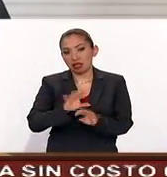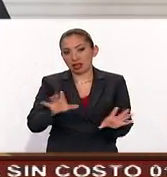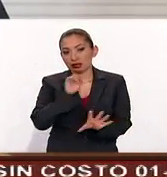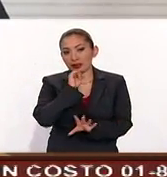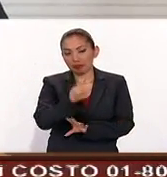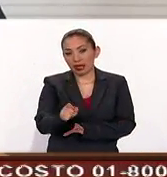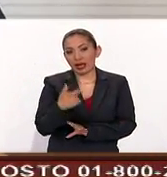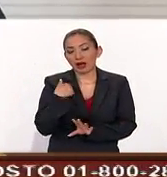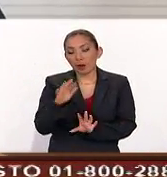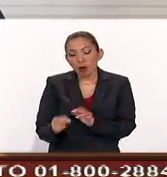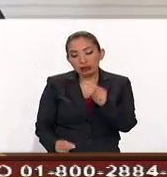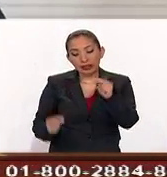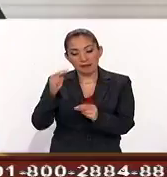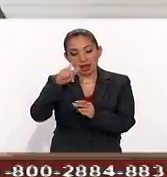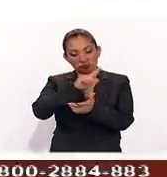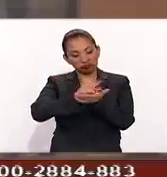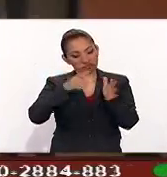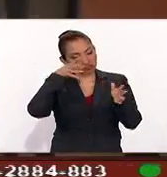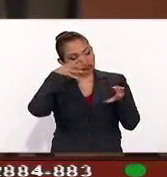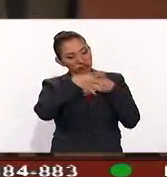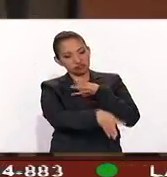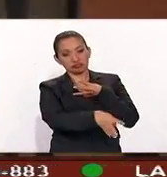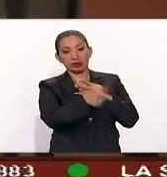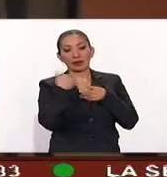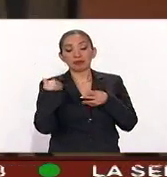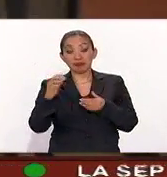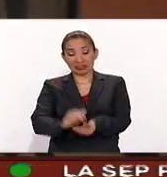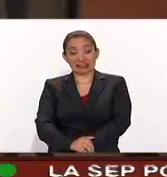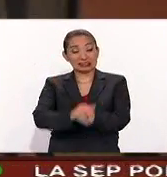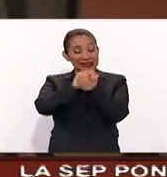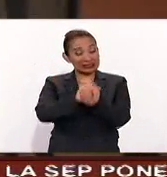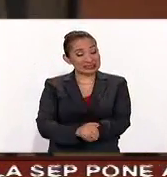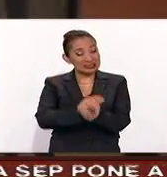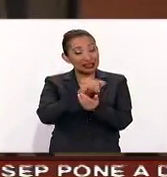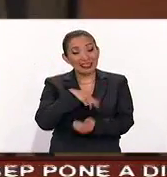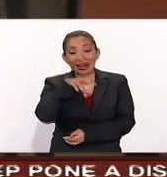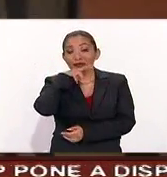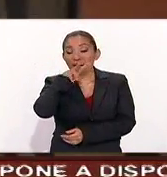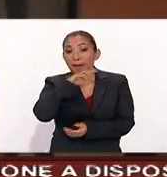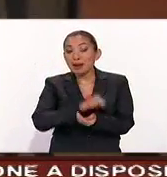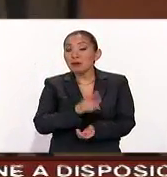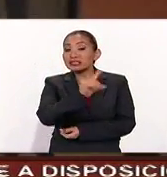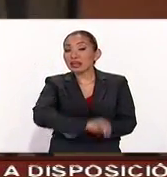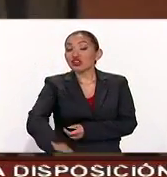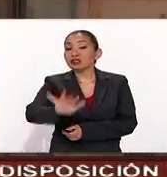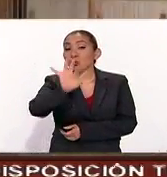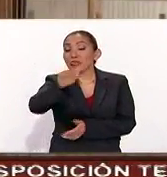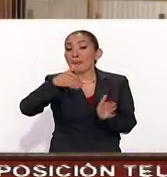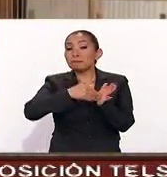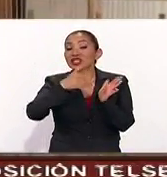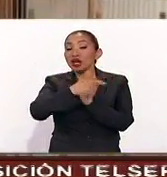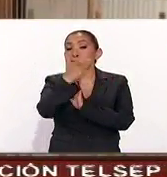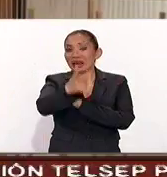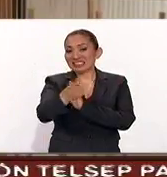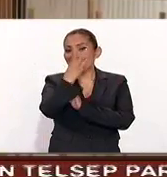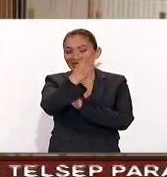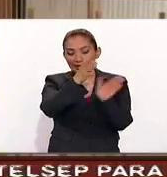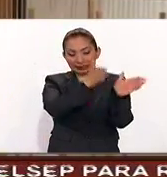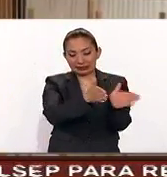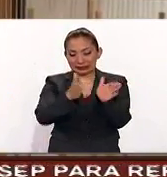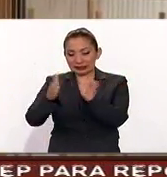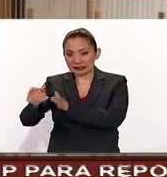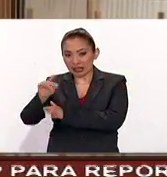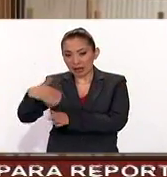elevar los niveles de transparencia. El magno sorteo de Navidad incluirá un premio mayor de 150 millones de pesos en tres series